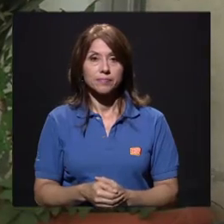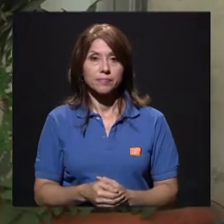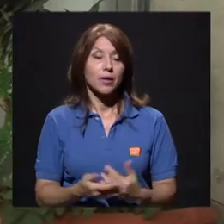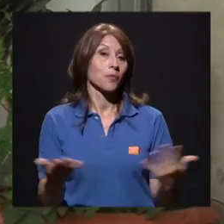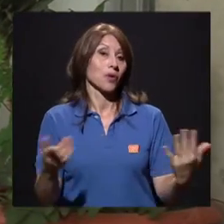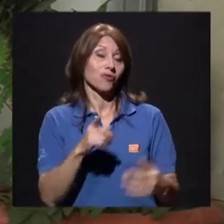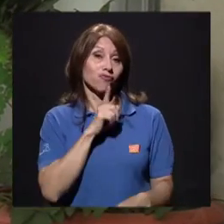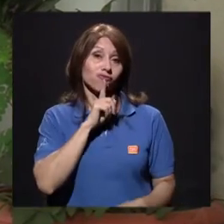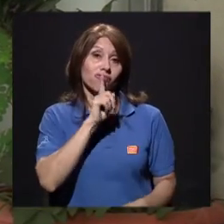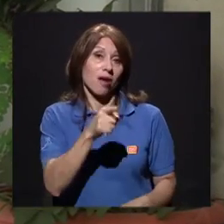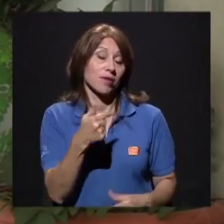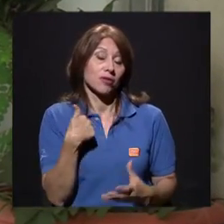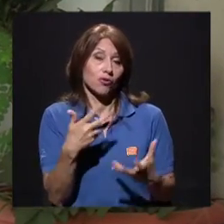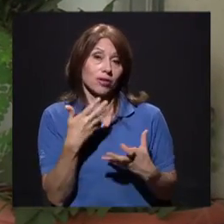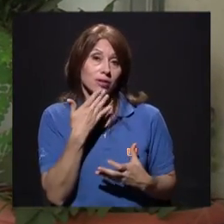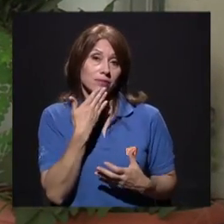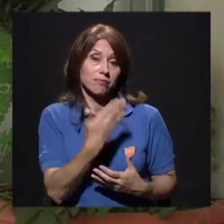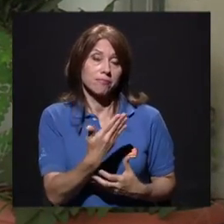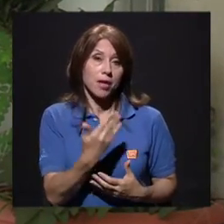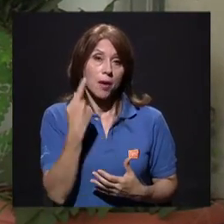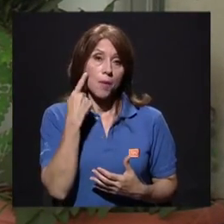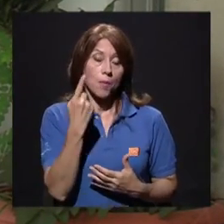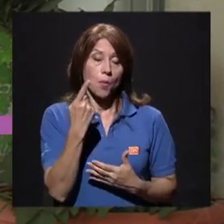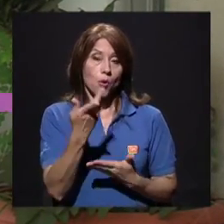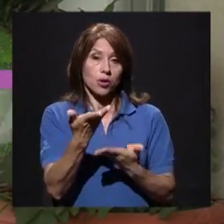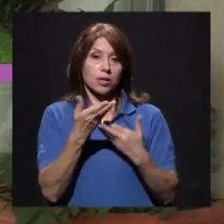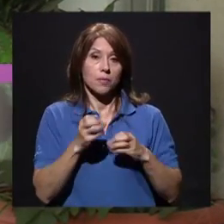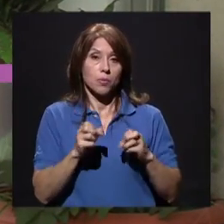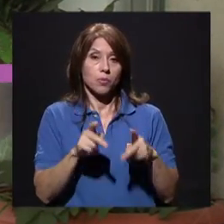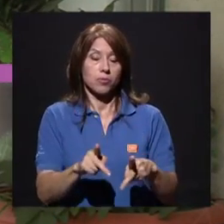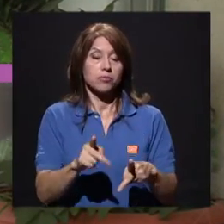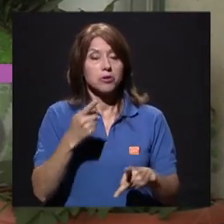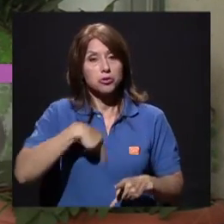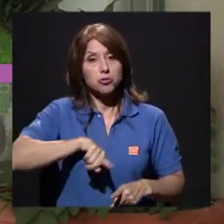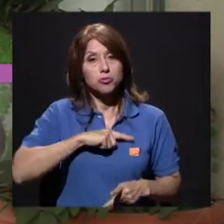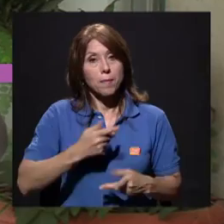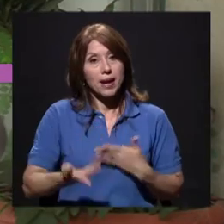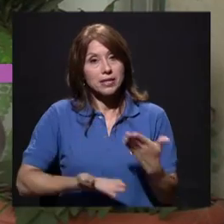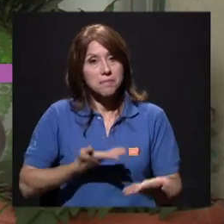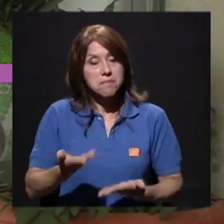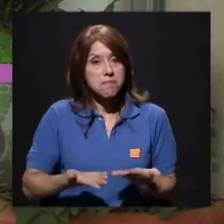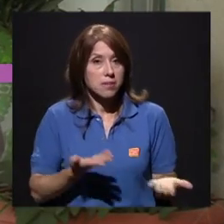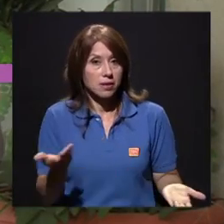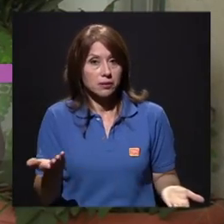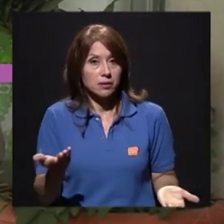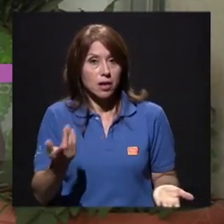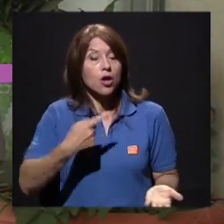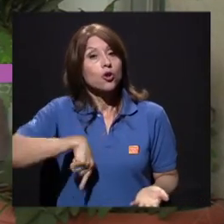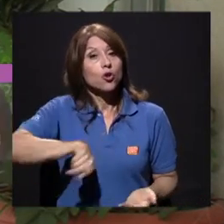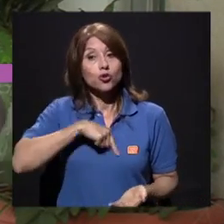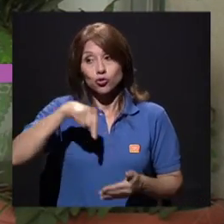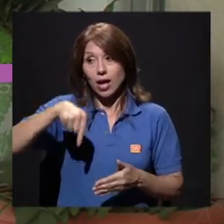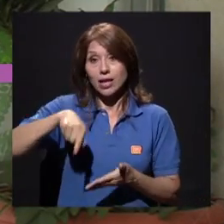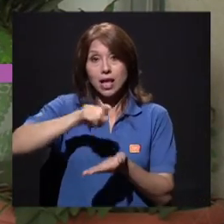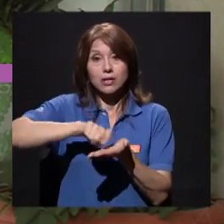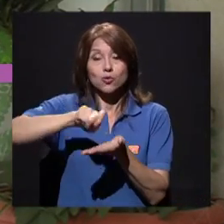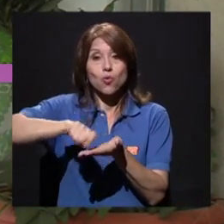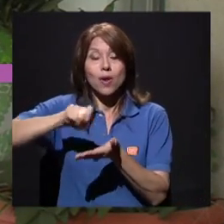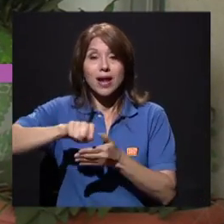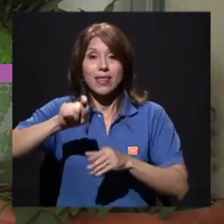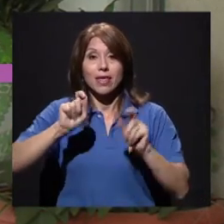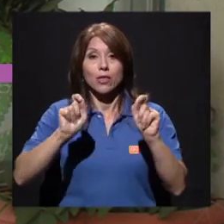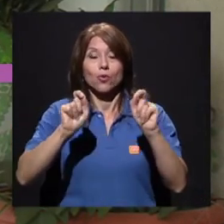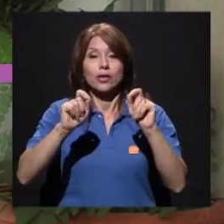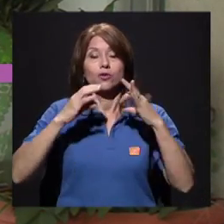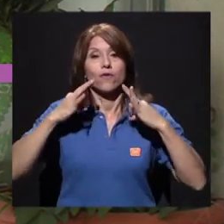Bueno, realmente darles las gracias por este espacio y realmente estamos para servirles. Estamos en la Escuela de Educación Física y